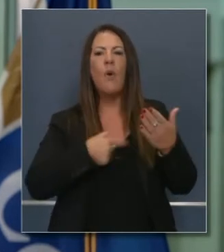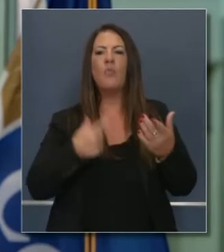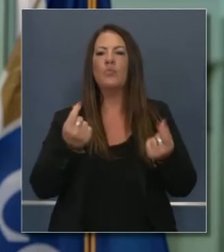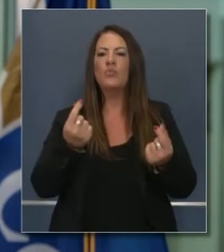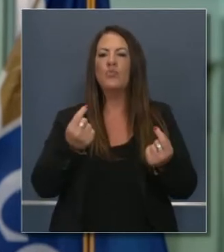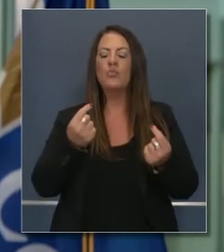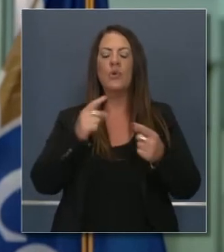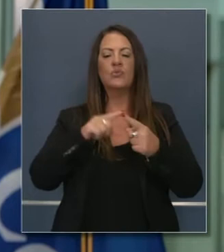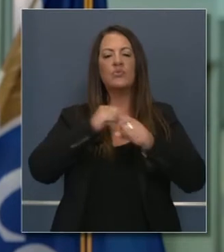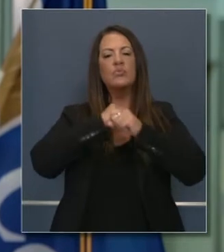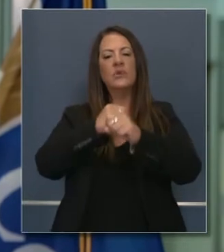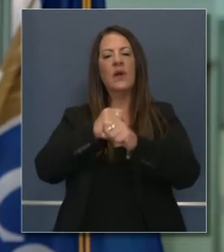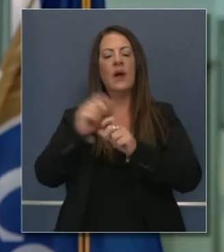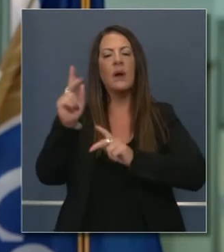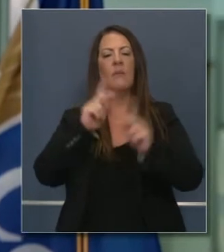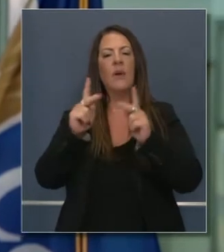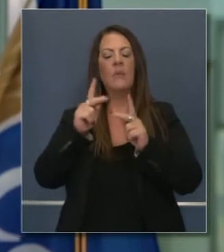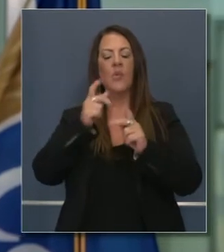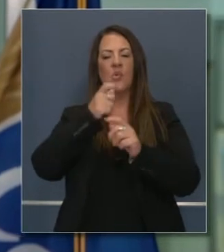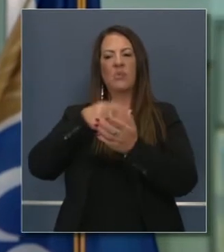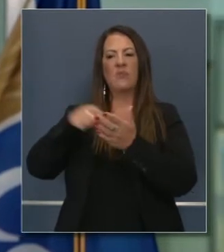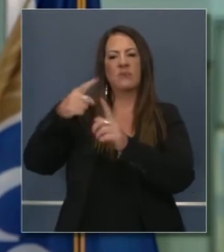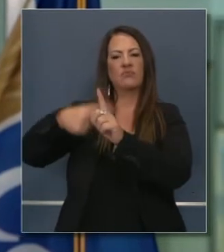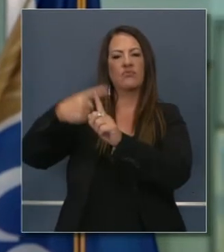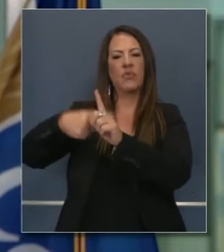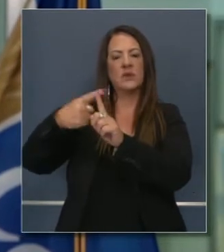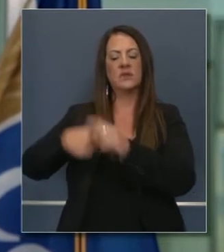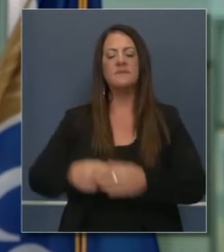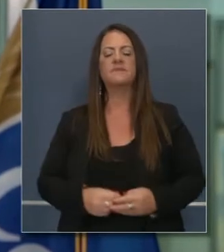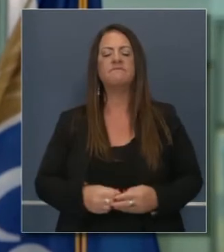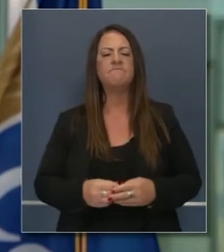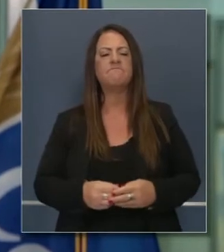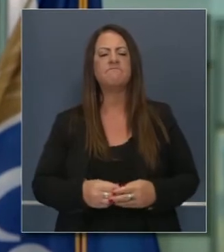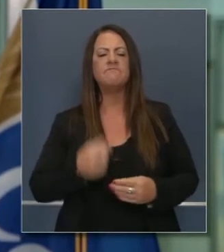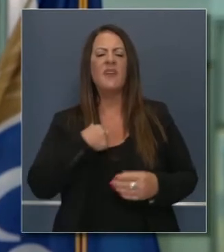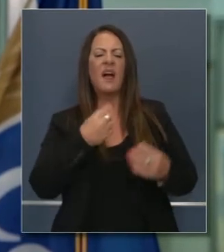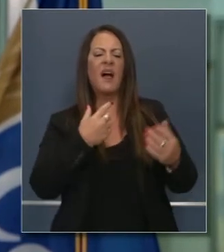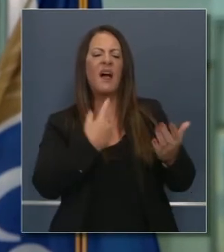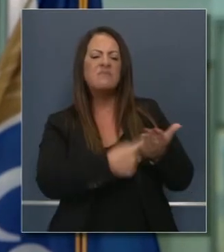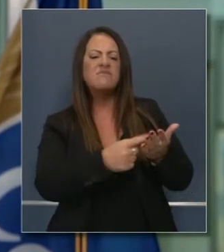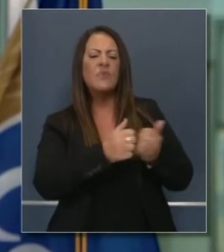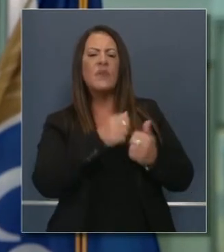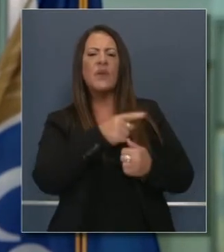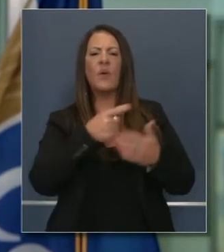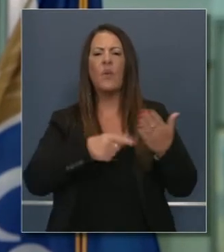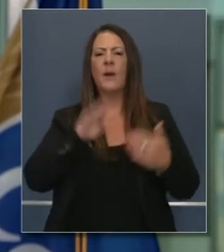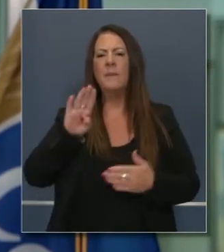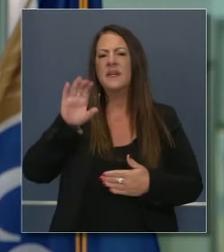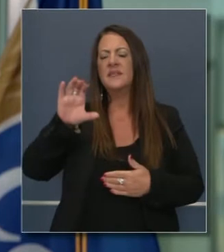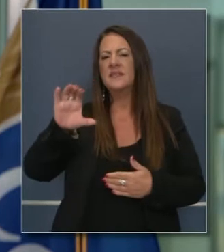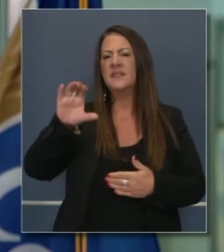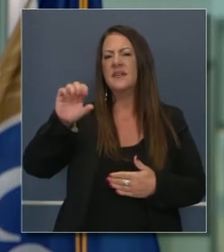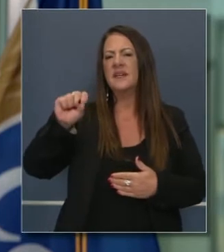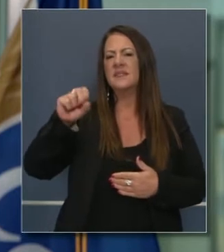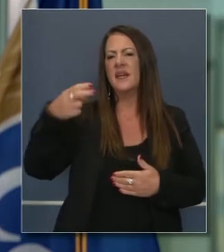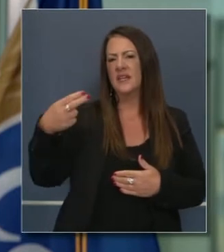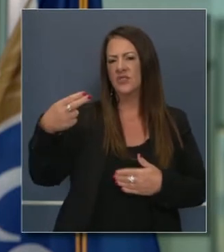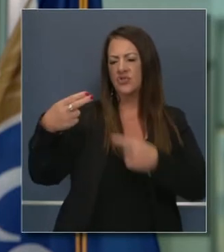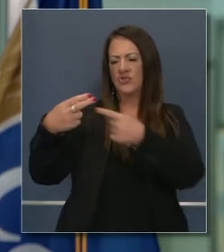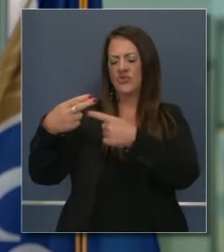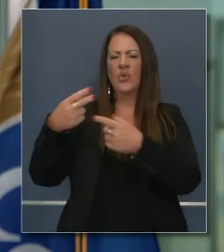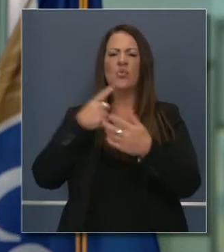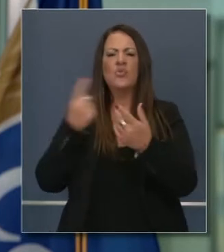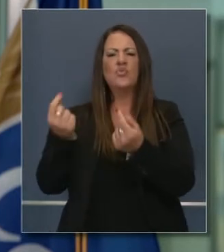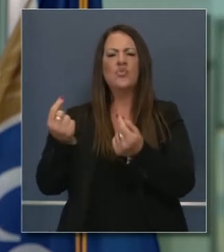en la protección de alquileres en el estado de California. Hablando de BCAH,